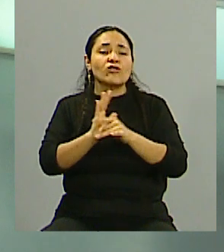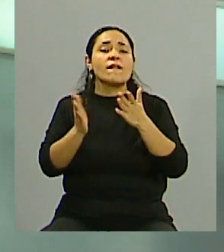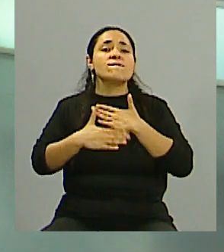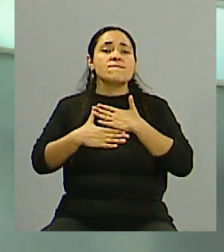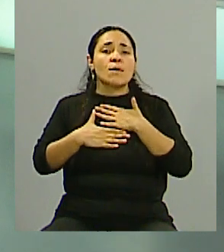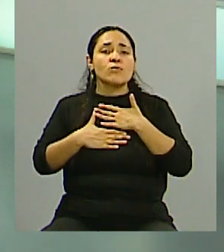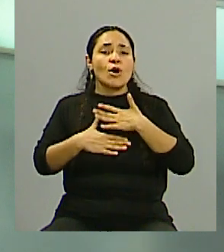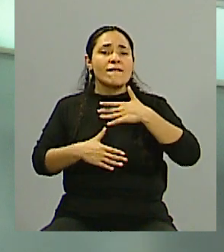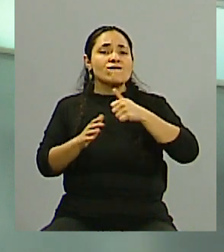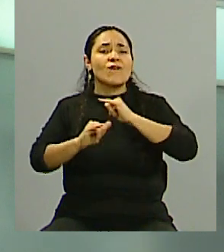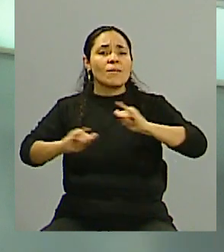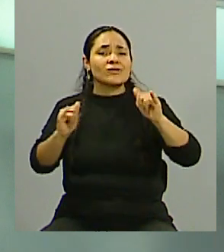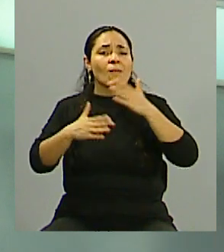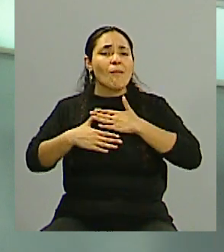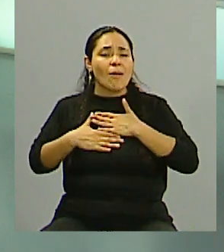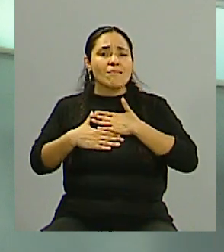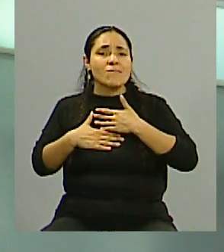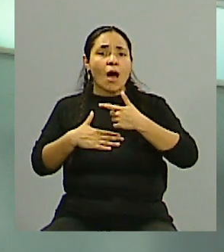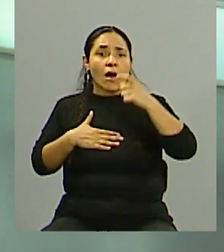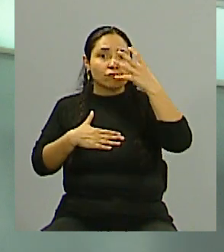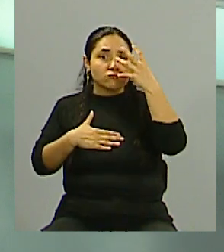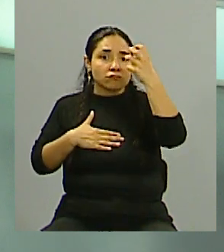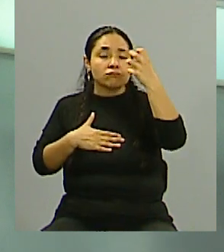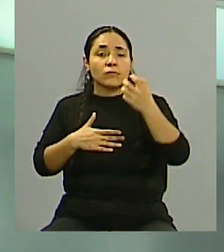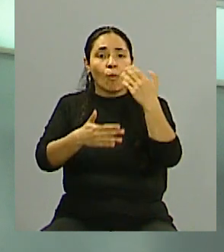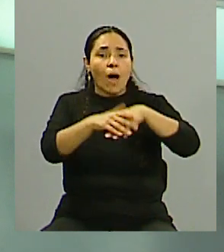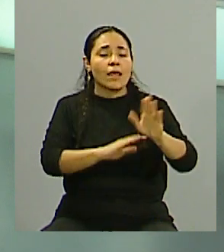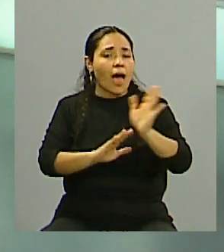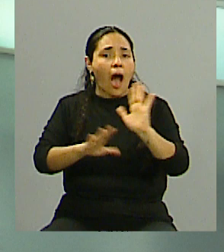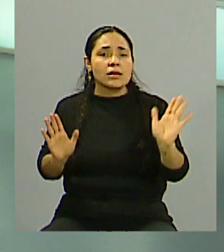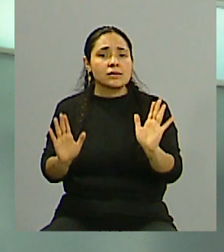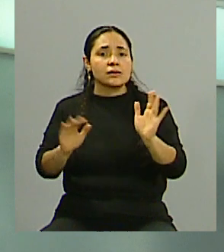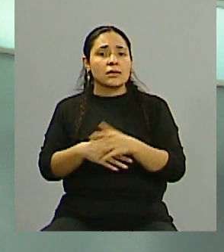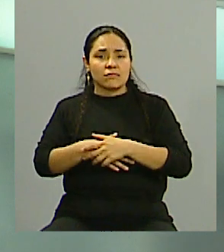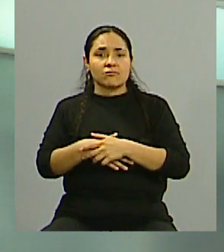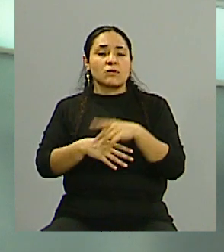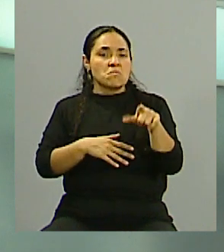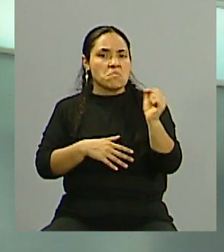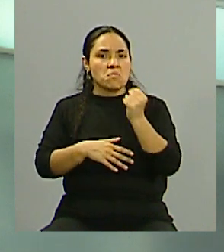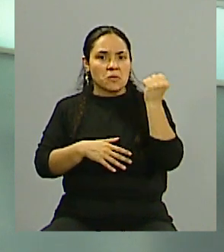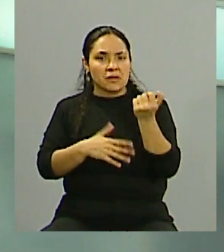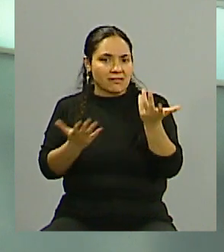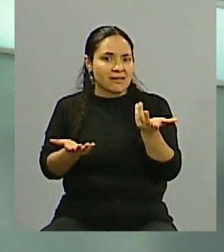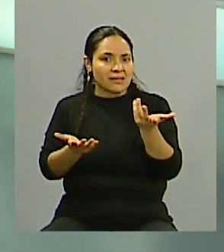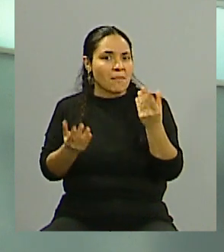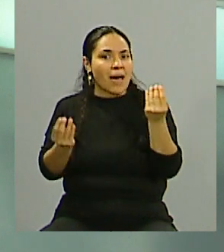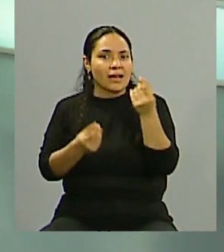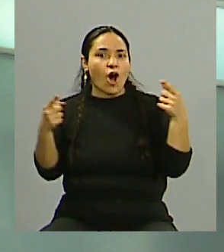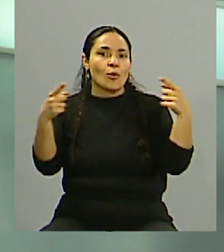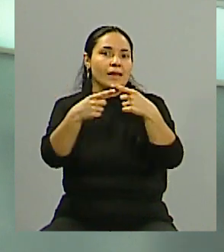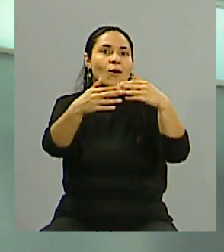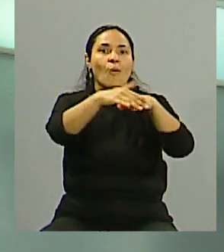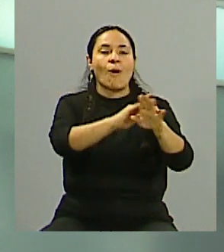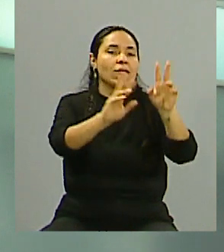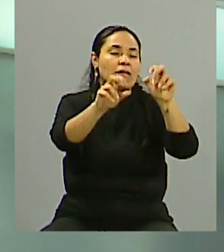sensibles y profundamente protegidos, para hacer este objetivo. Cuáles eran las